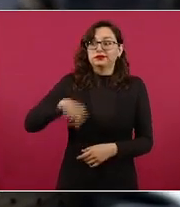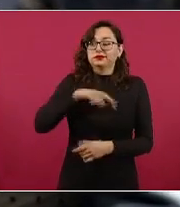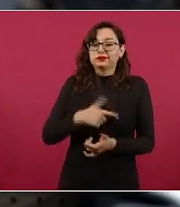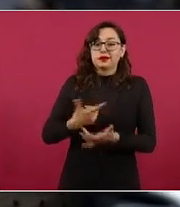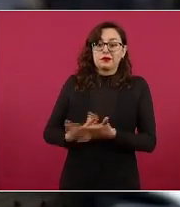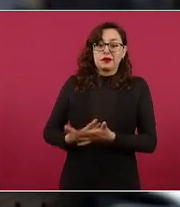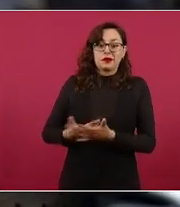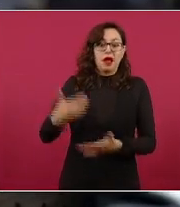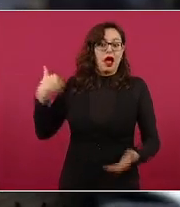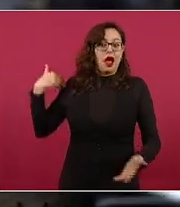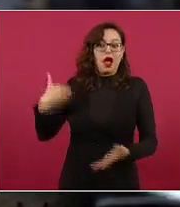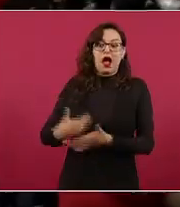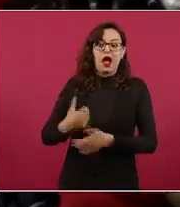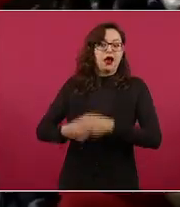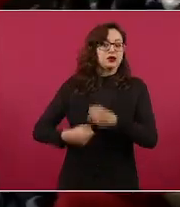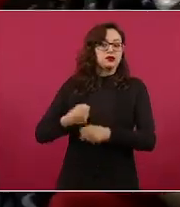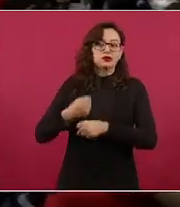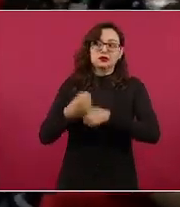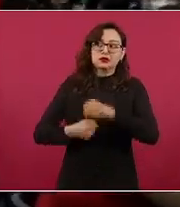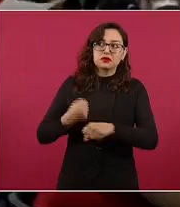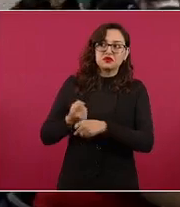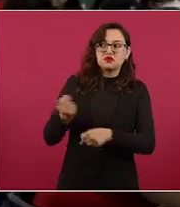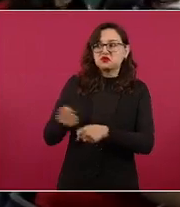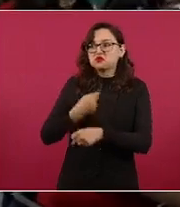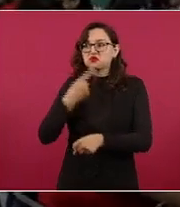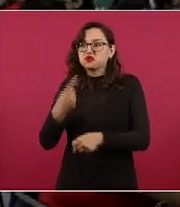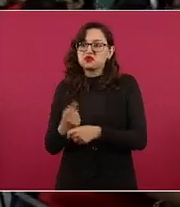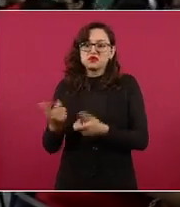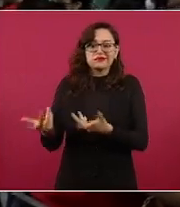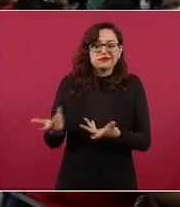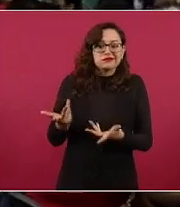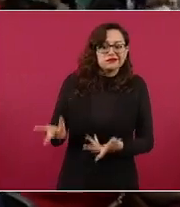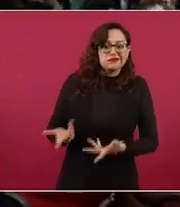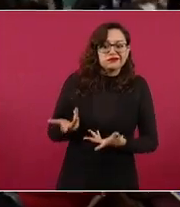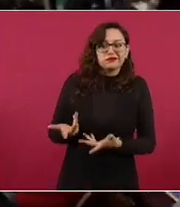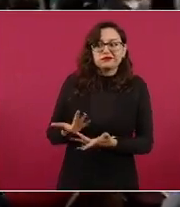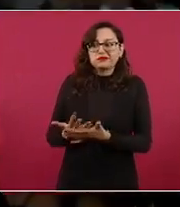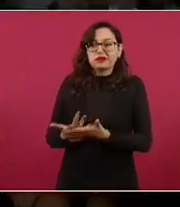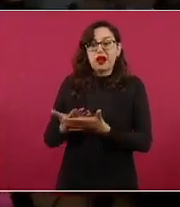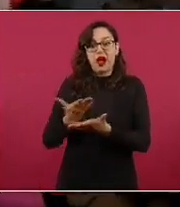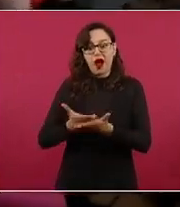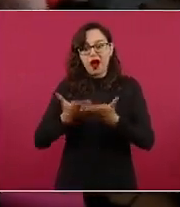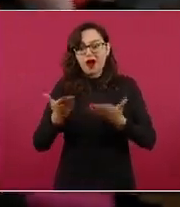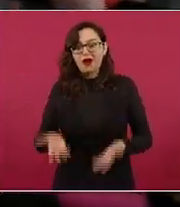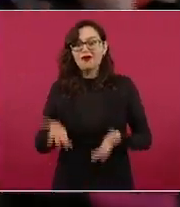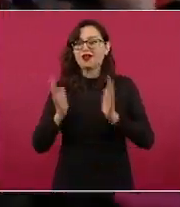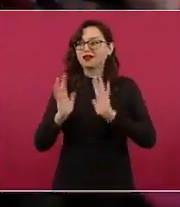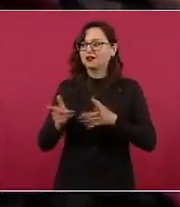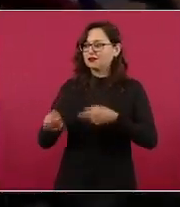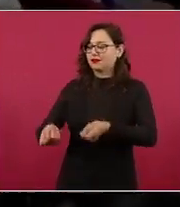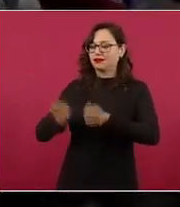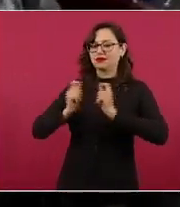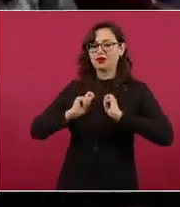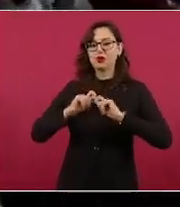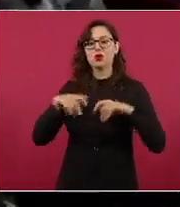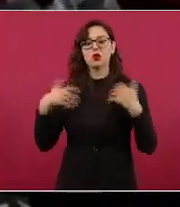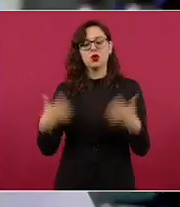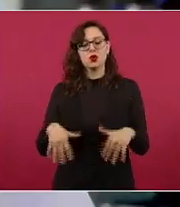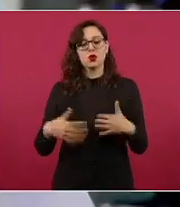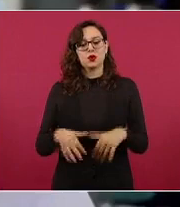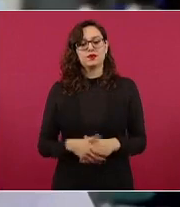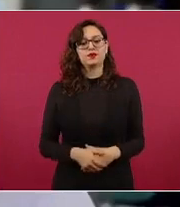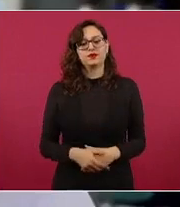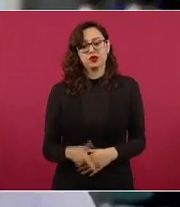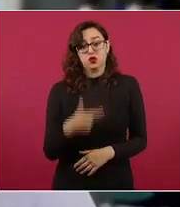y junto con mis compañeros estamos muy emocionados por esta oportunidad. Yo llevaba trabajando de suplente ya